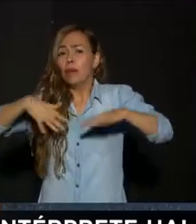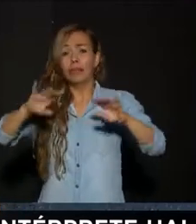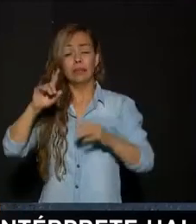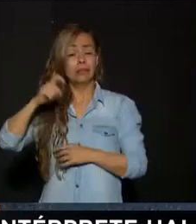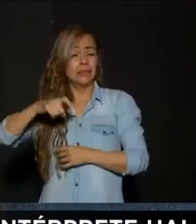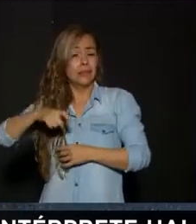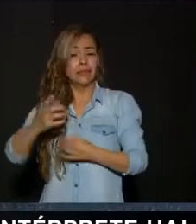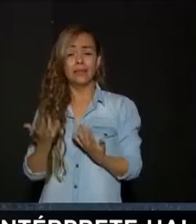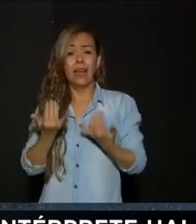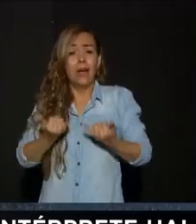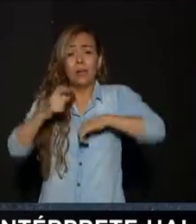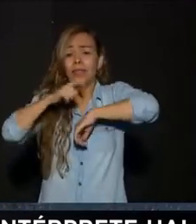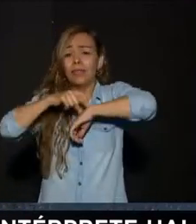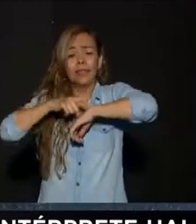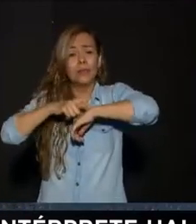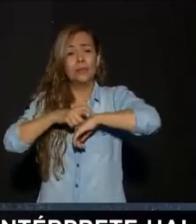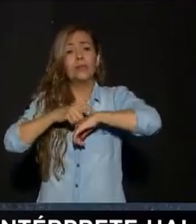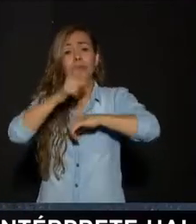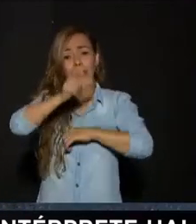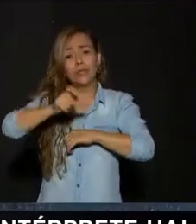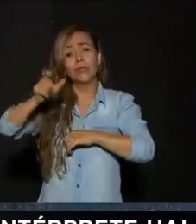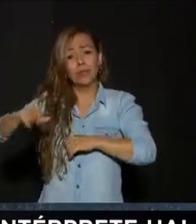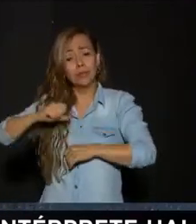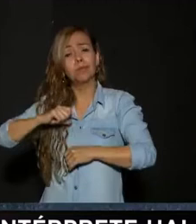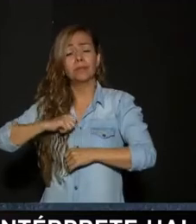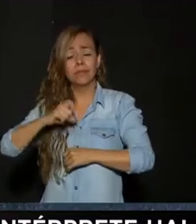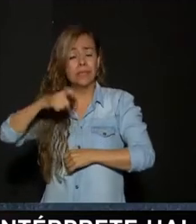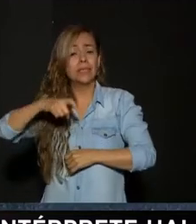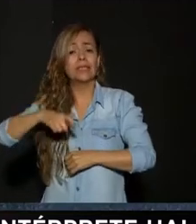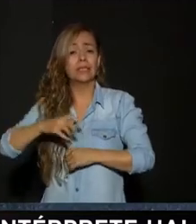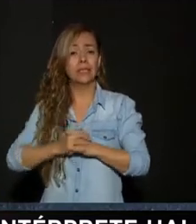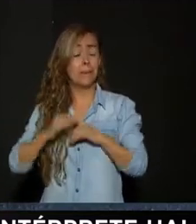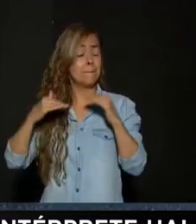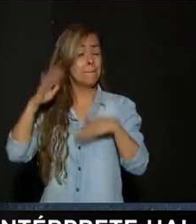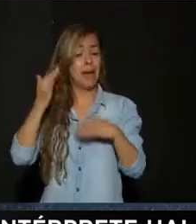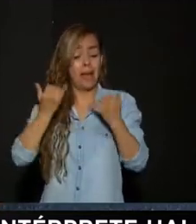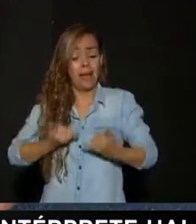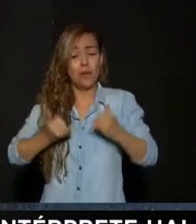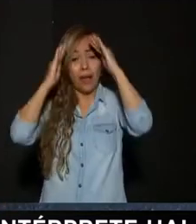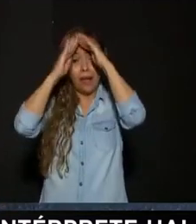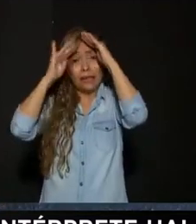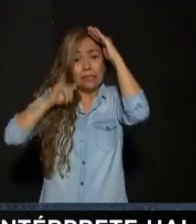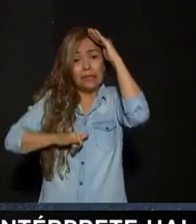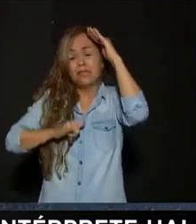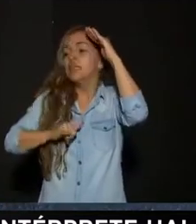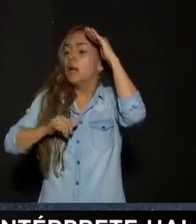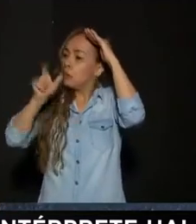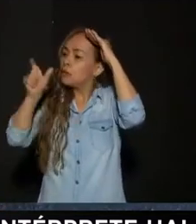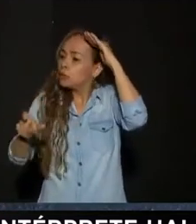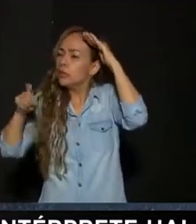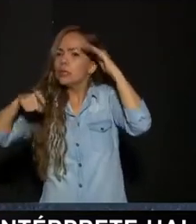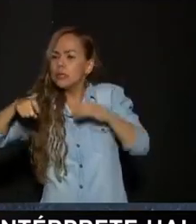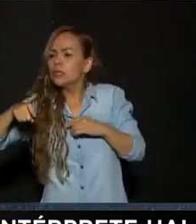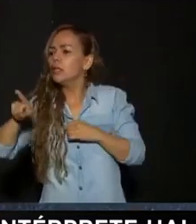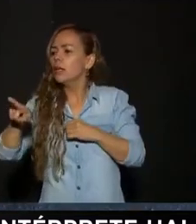Como lo decía Ahora en estos tiempos La gente Lo que tiene Son necesidades Más que antes Y como uno dice Venga Pero claro Lo necesita para estudiar ¿Cómo yo